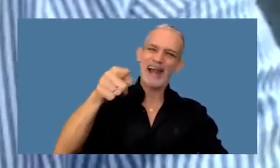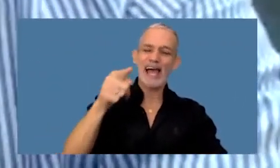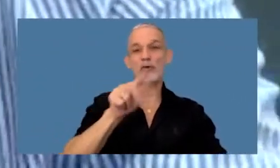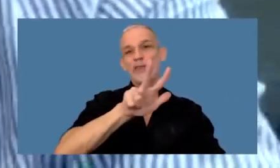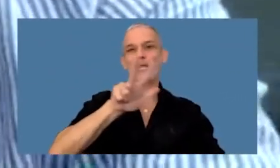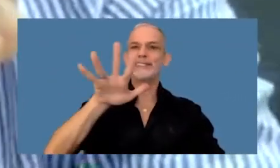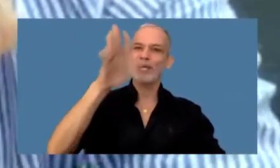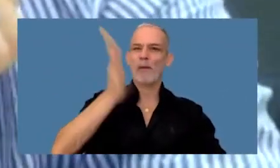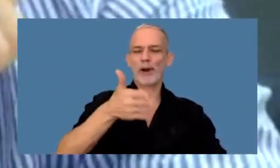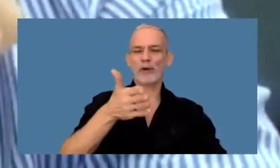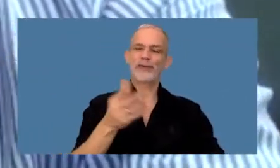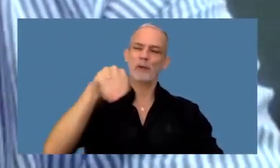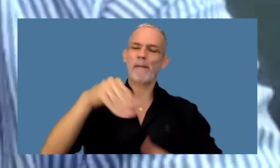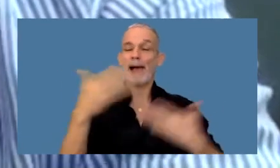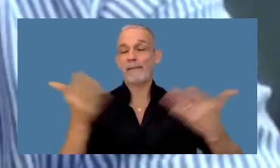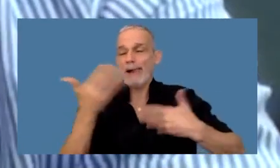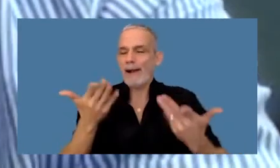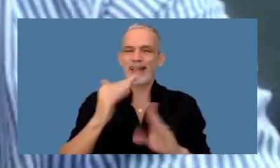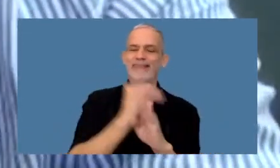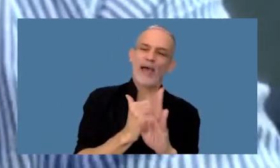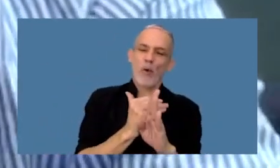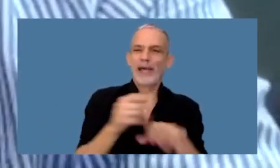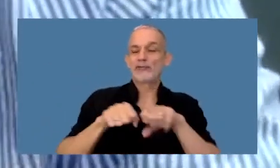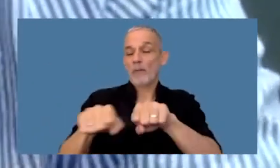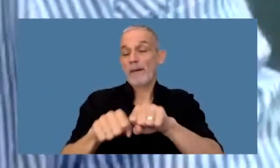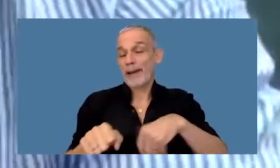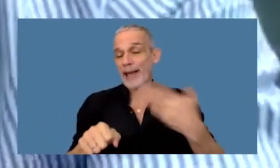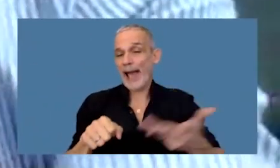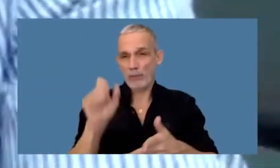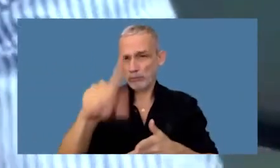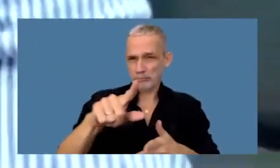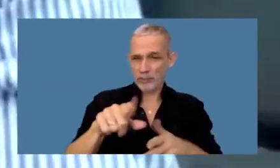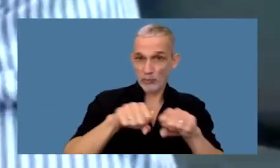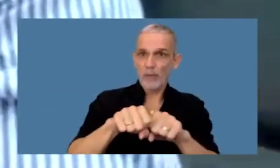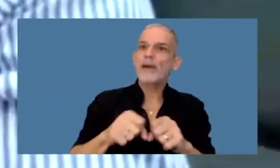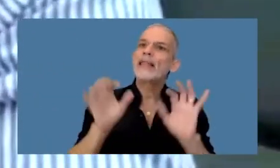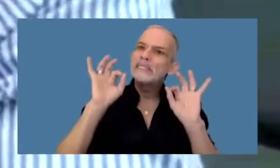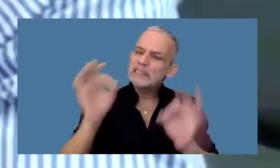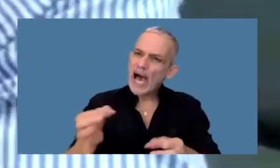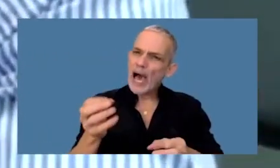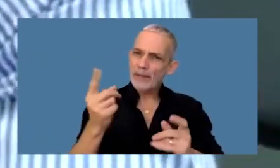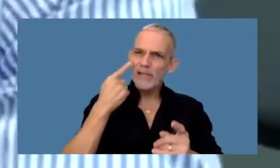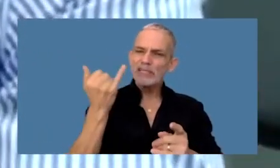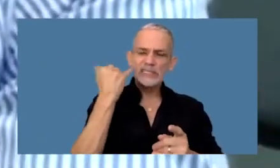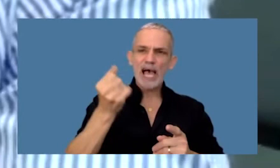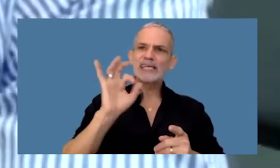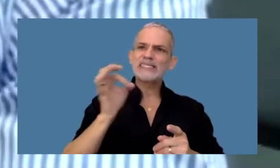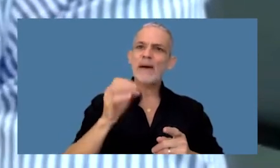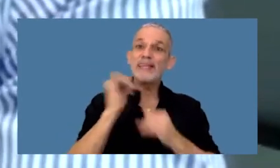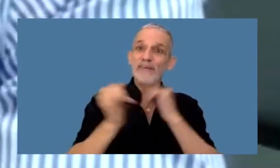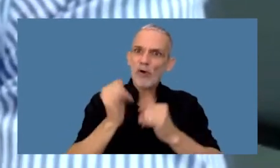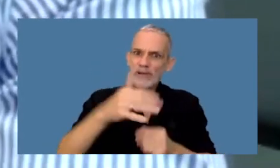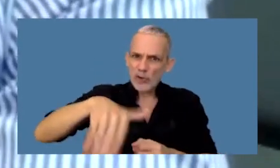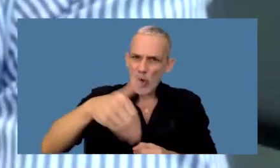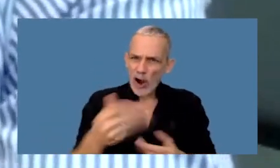35% de descuento en el supermercado que es el tuyo porque como conté tienen tu información